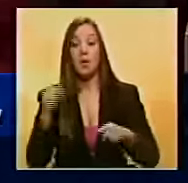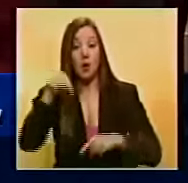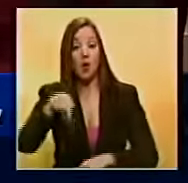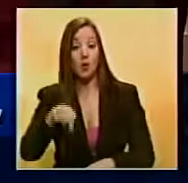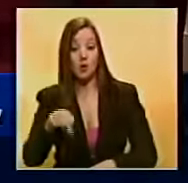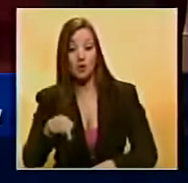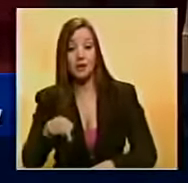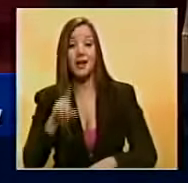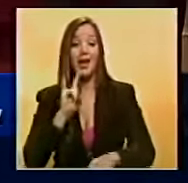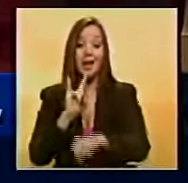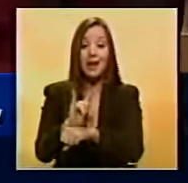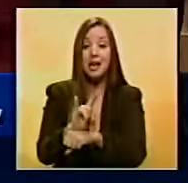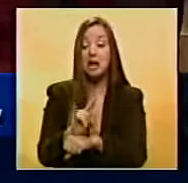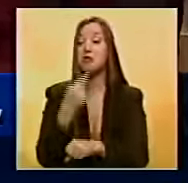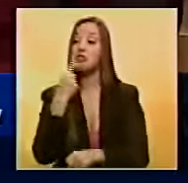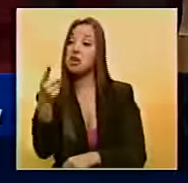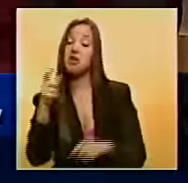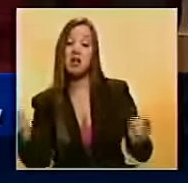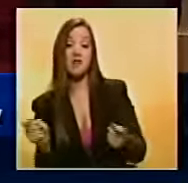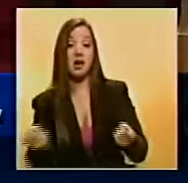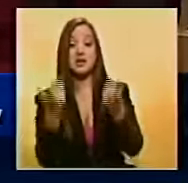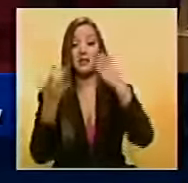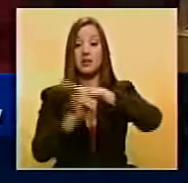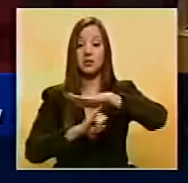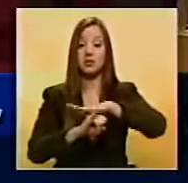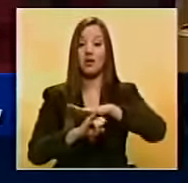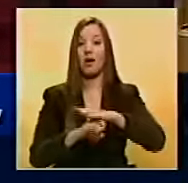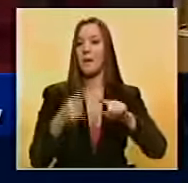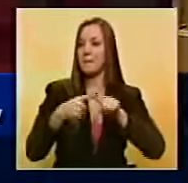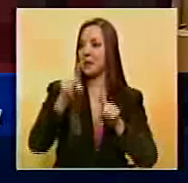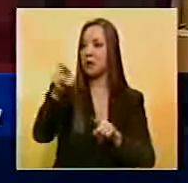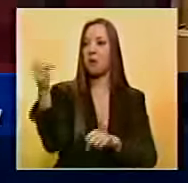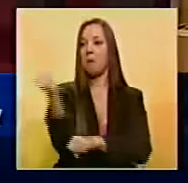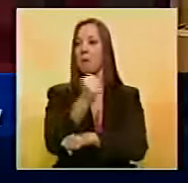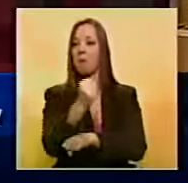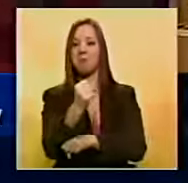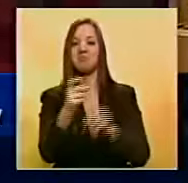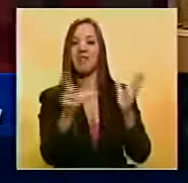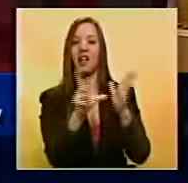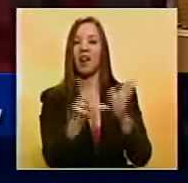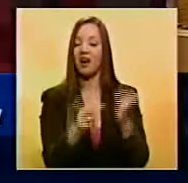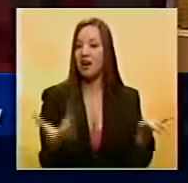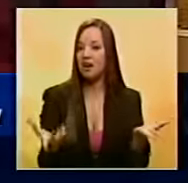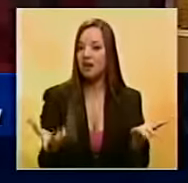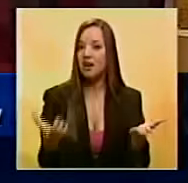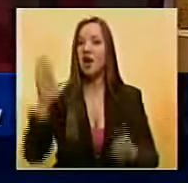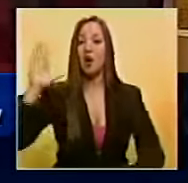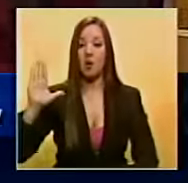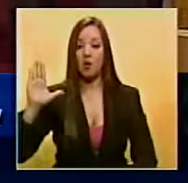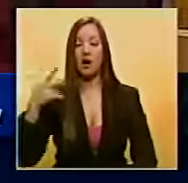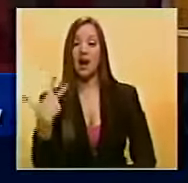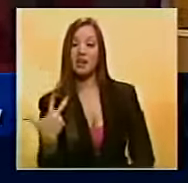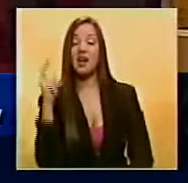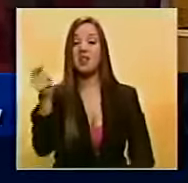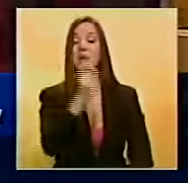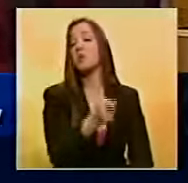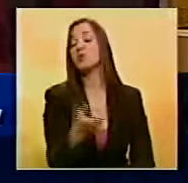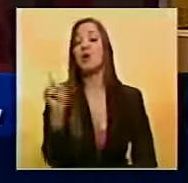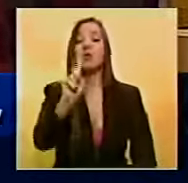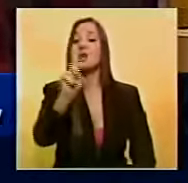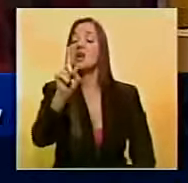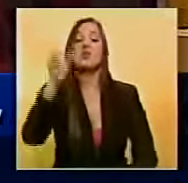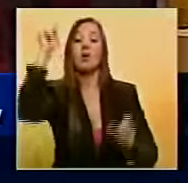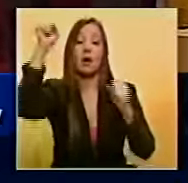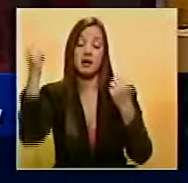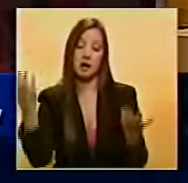el engaño de que iban a rescatar la institucionalidad y han llegado violando todas las leyes y toda la institucionalidad. Queremos que se quede constancia de que este